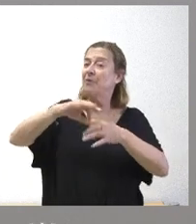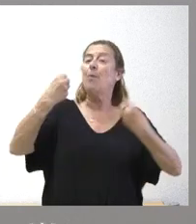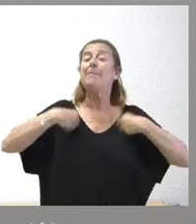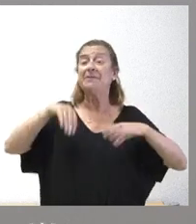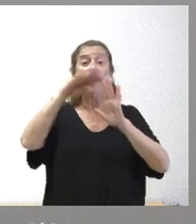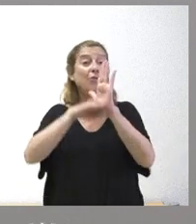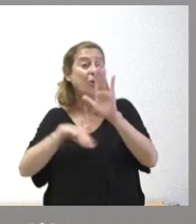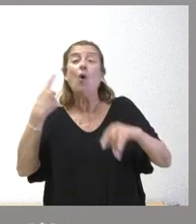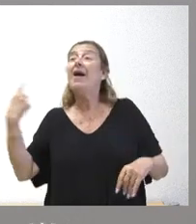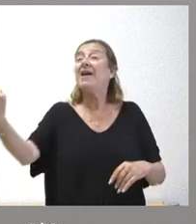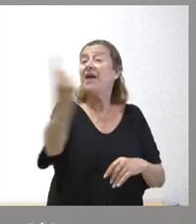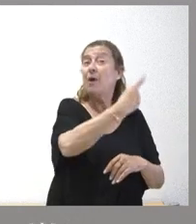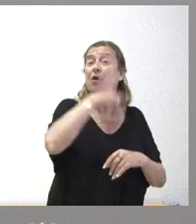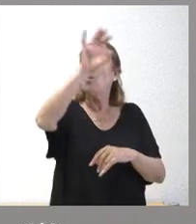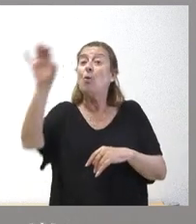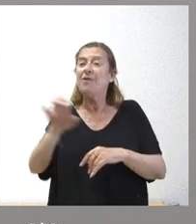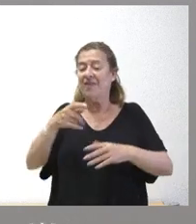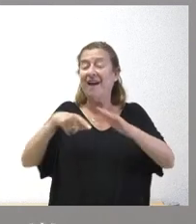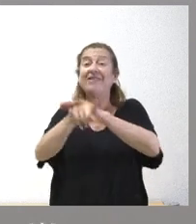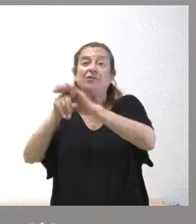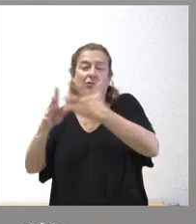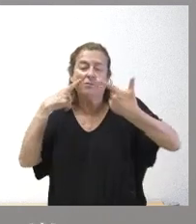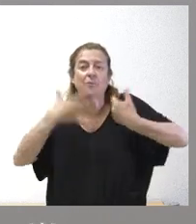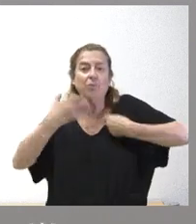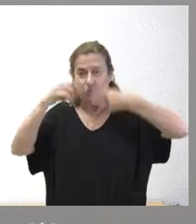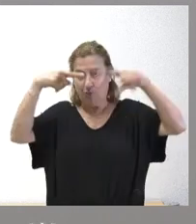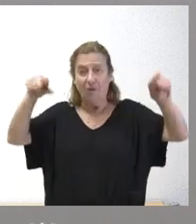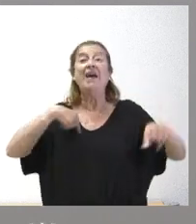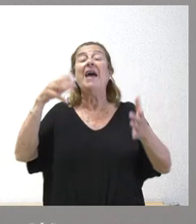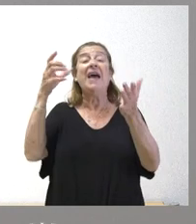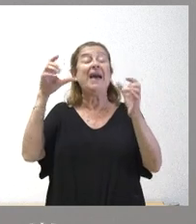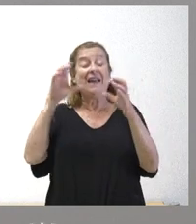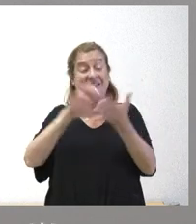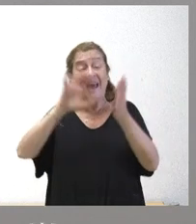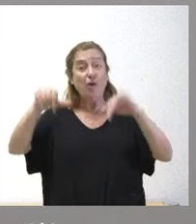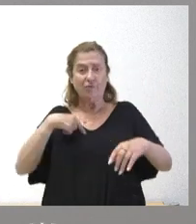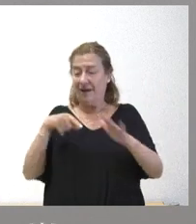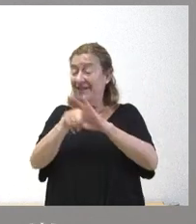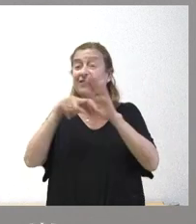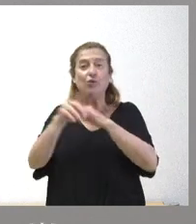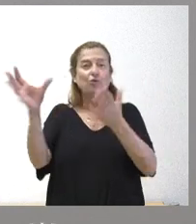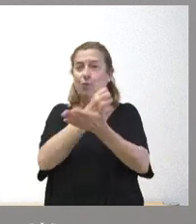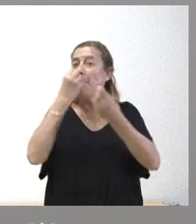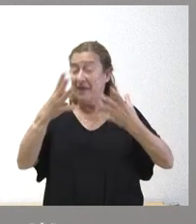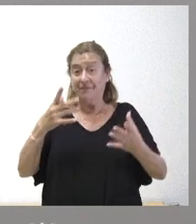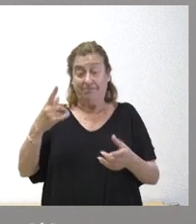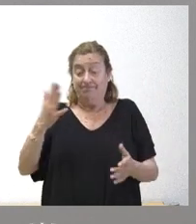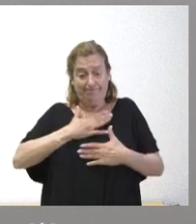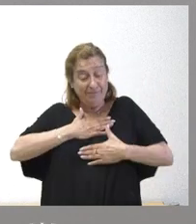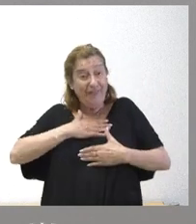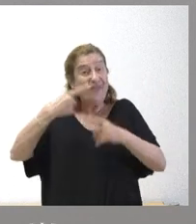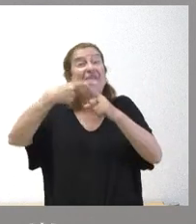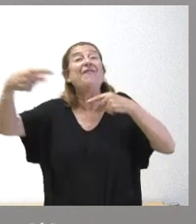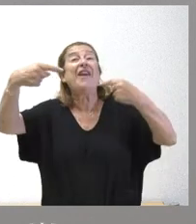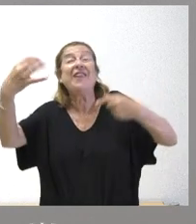comunidad autónoma sea capaz de gestionarlos como mejor pueda y Castillerión los gestiona bien que ese es el elemento diferencial nuestro elemento diferencial